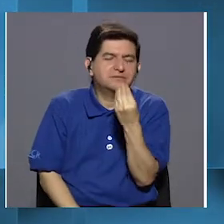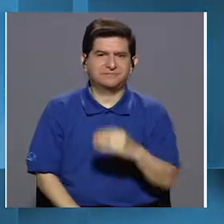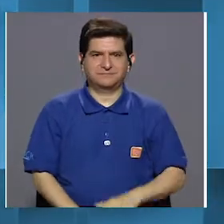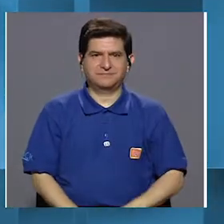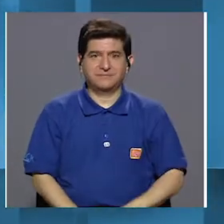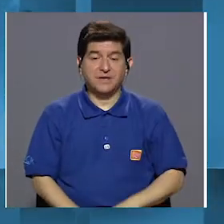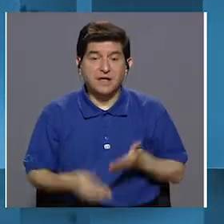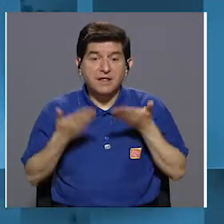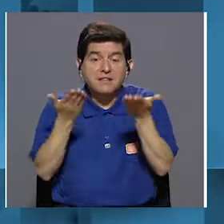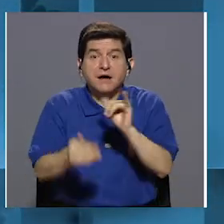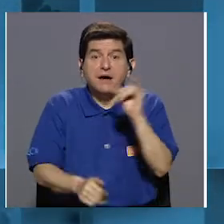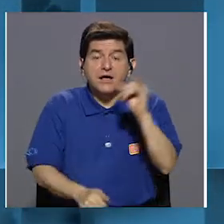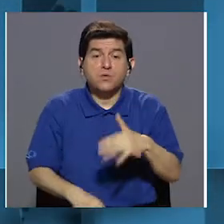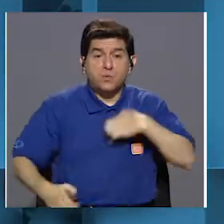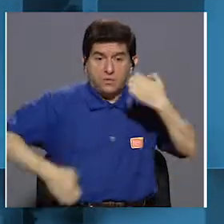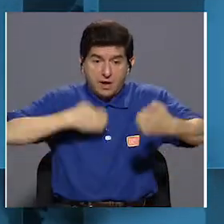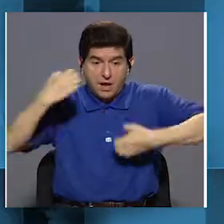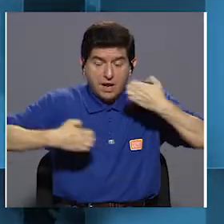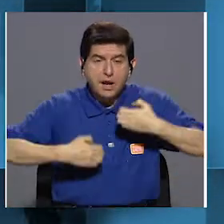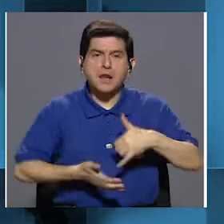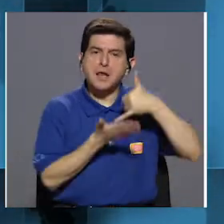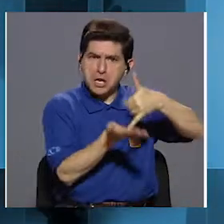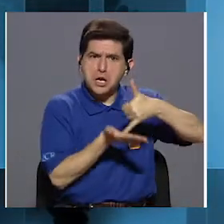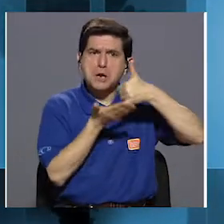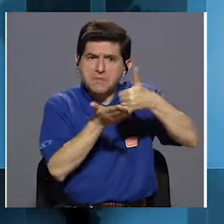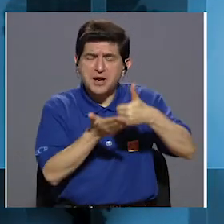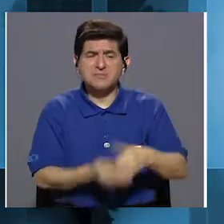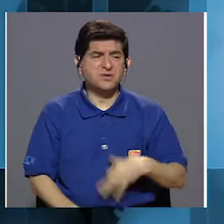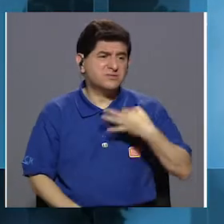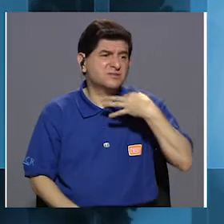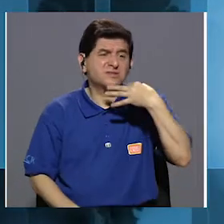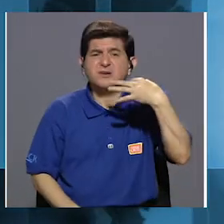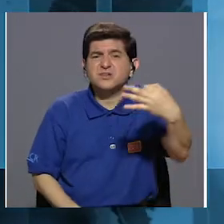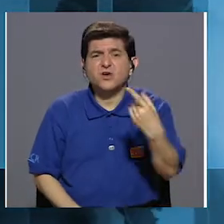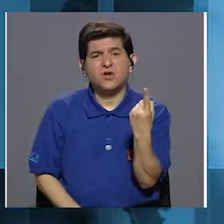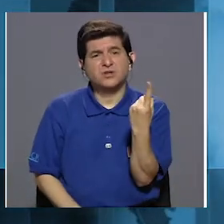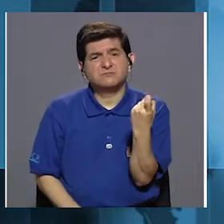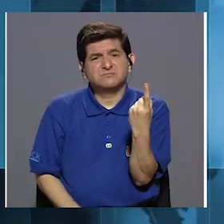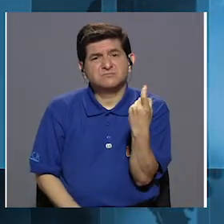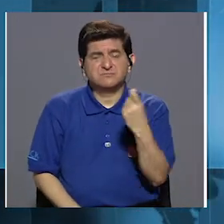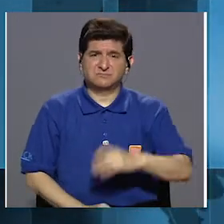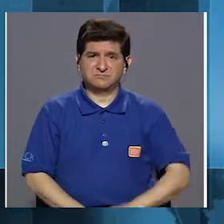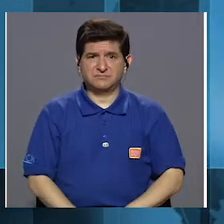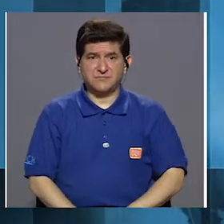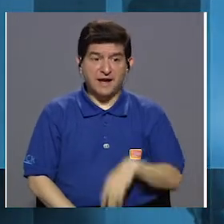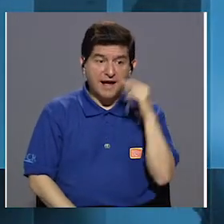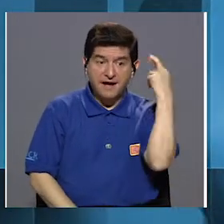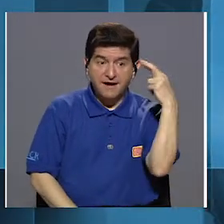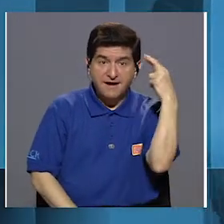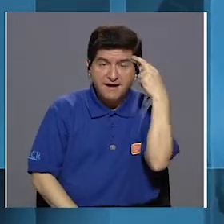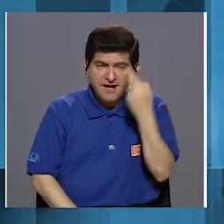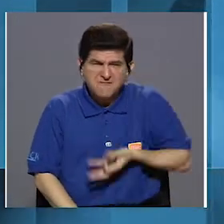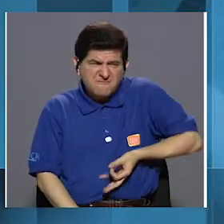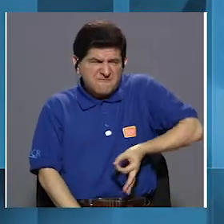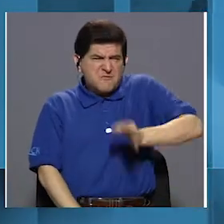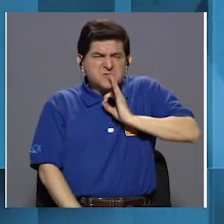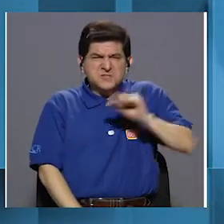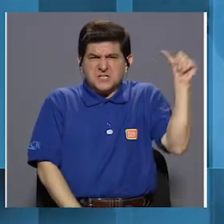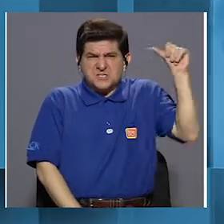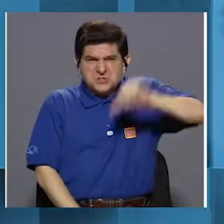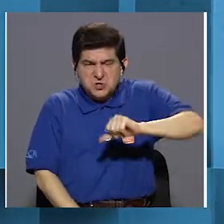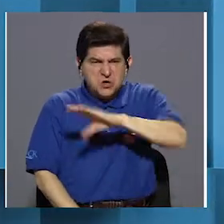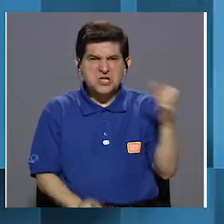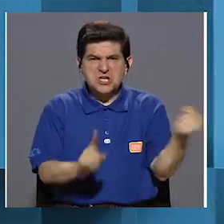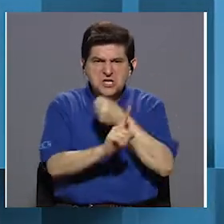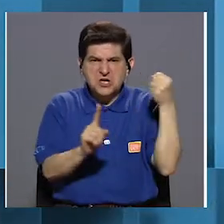Nos provee además de las emociones y recompensas que en la vida cotidiana escasean. De ahí la frustración en la derrota y